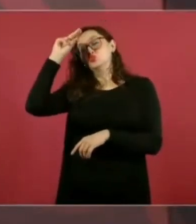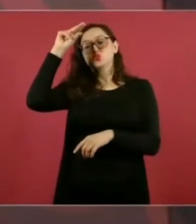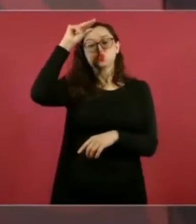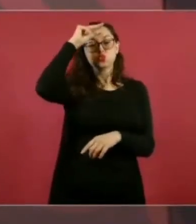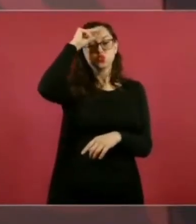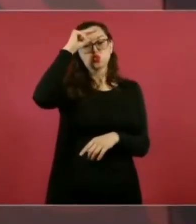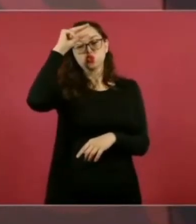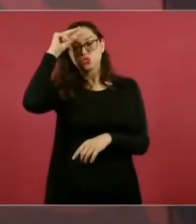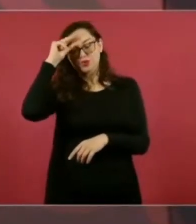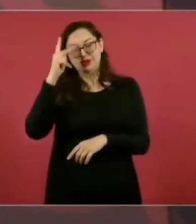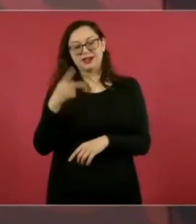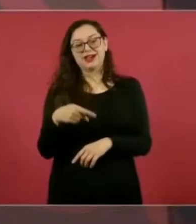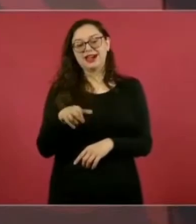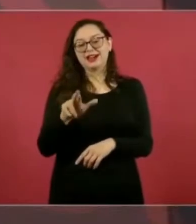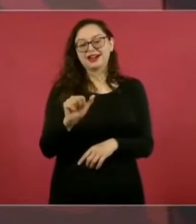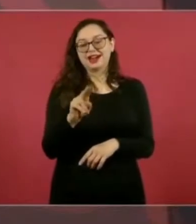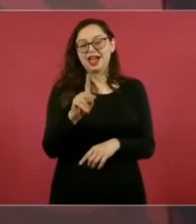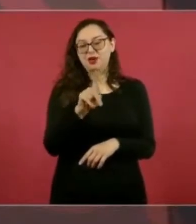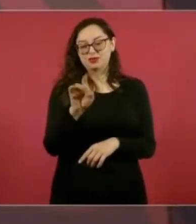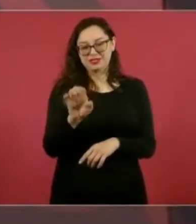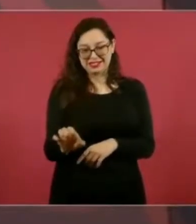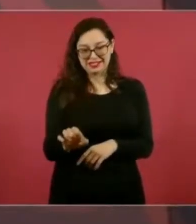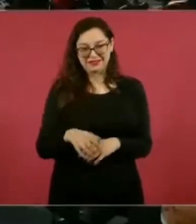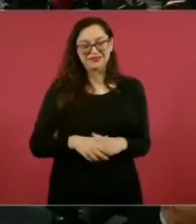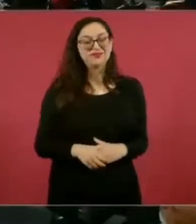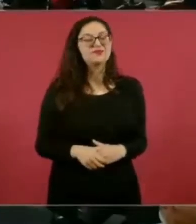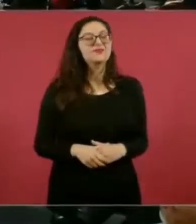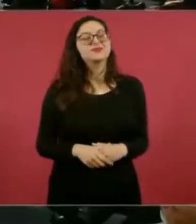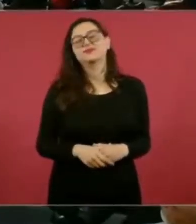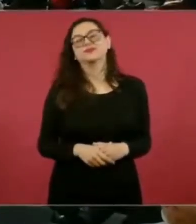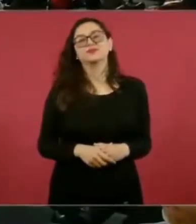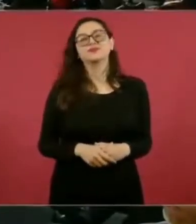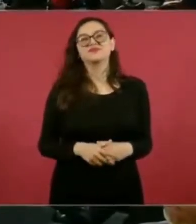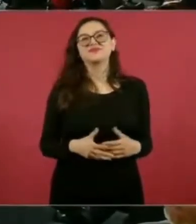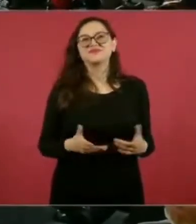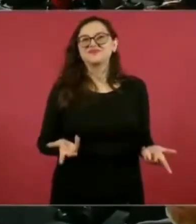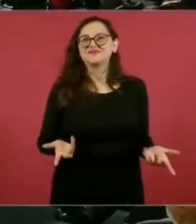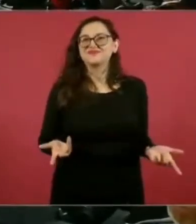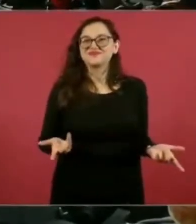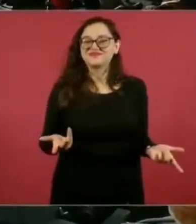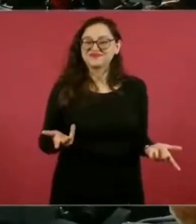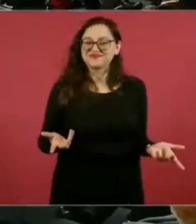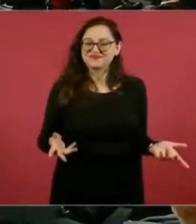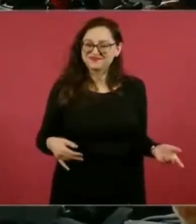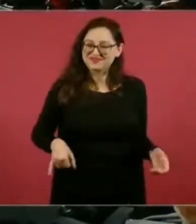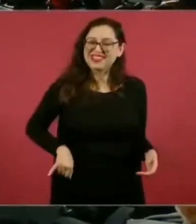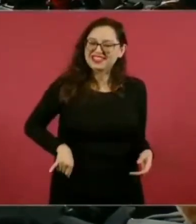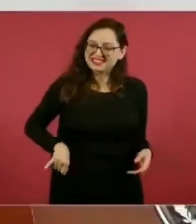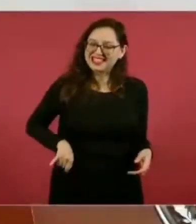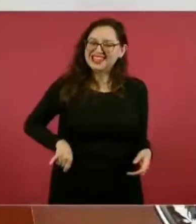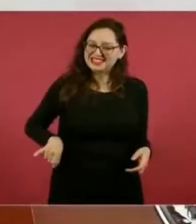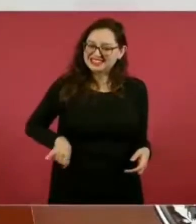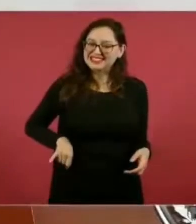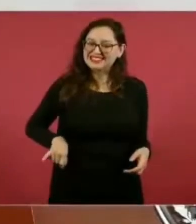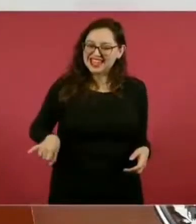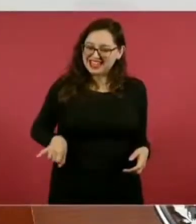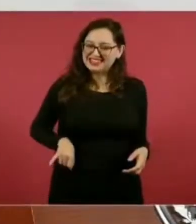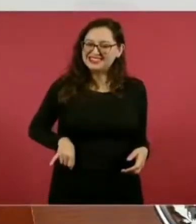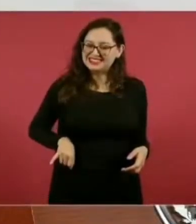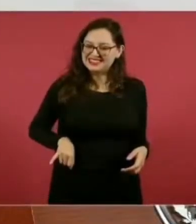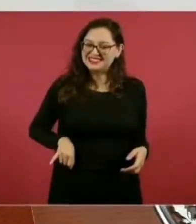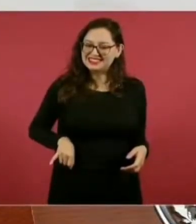Krause. Pero todo esto es muy interesante, porque es como